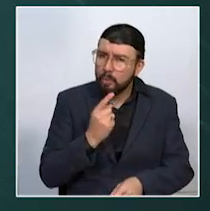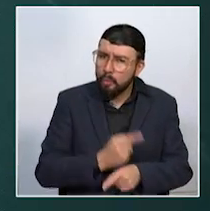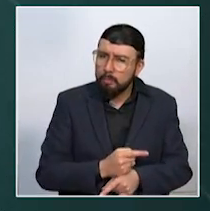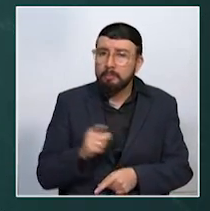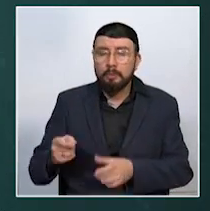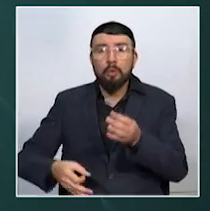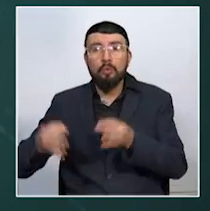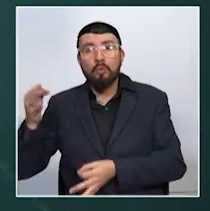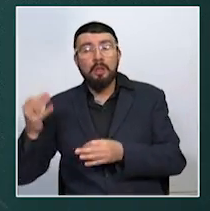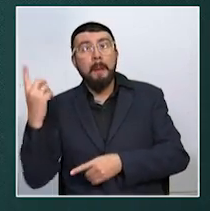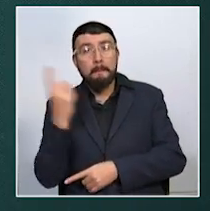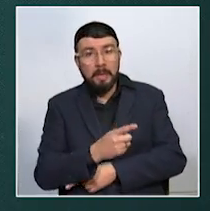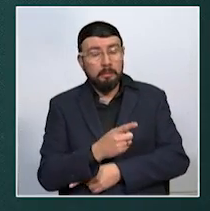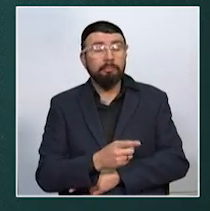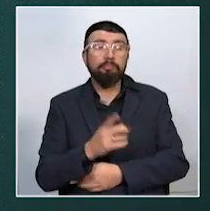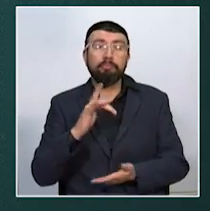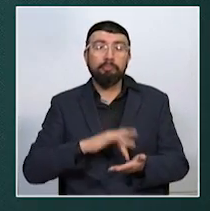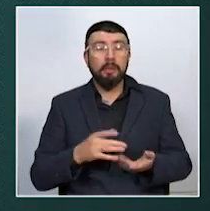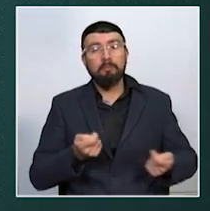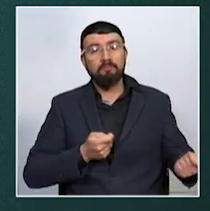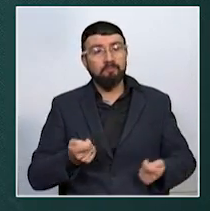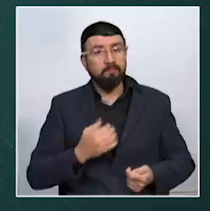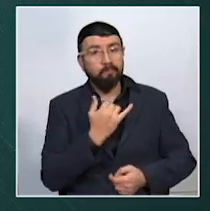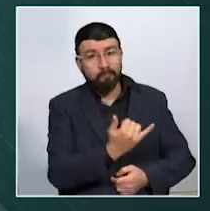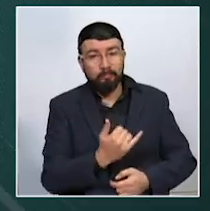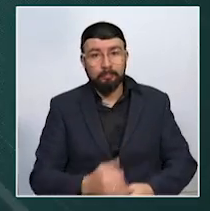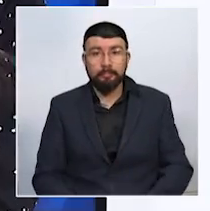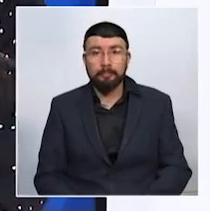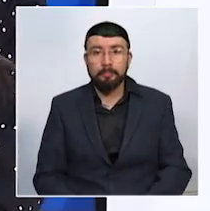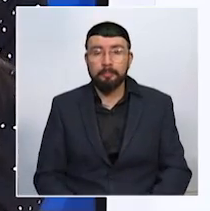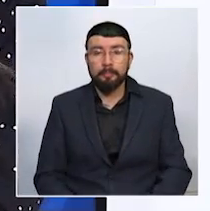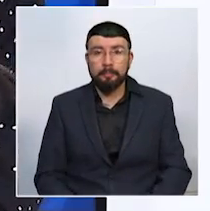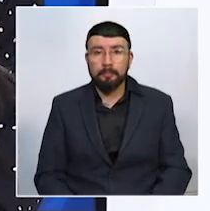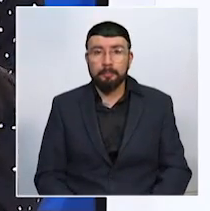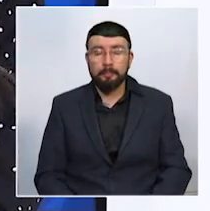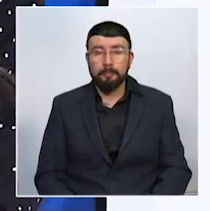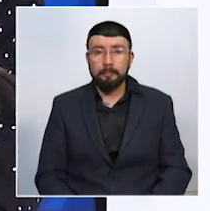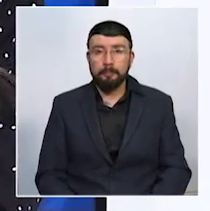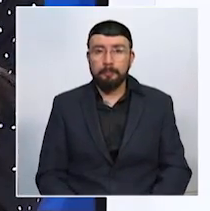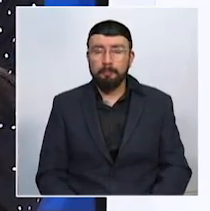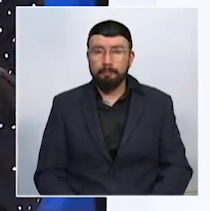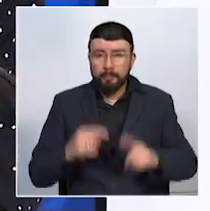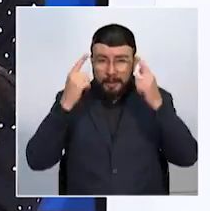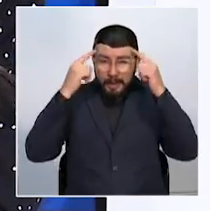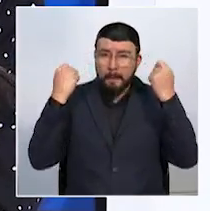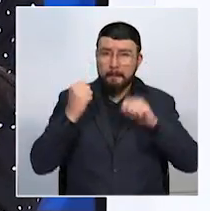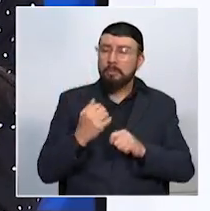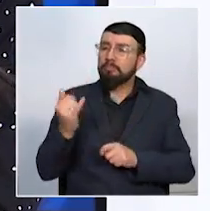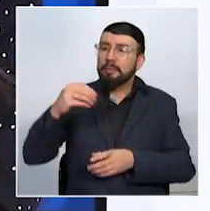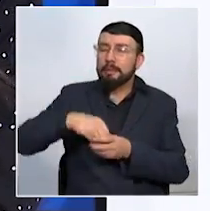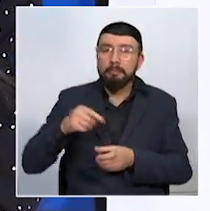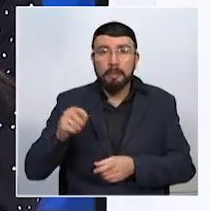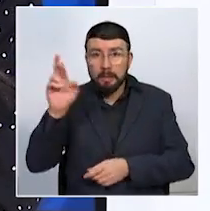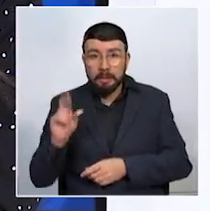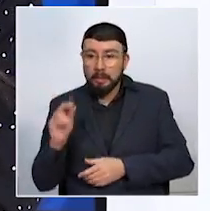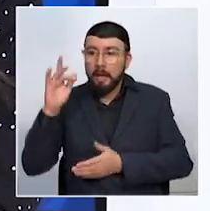el juzgado primero administrativo del circuito de Armenia con respecto a Villa Karina. Y preocupados se presentaron en Risaralda a los